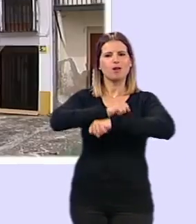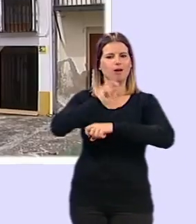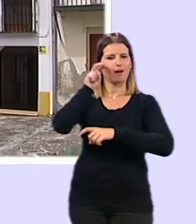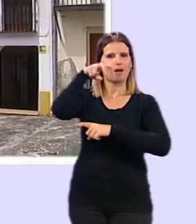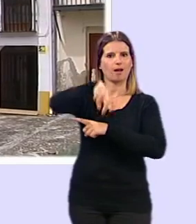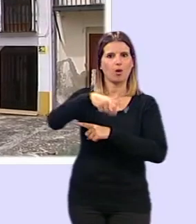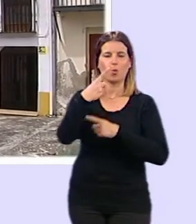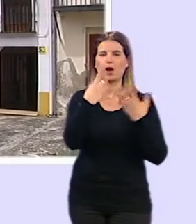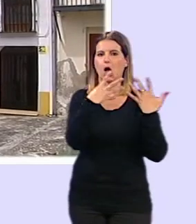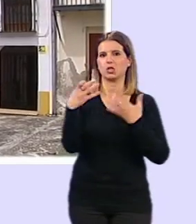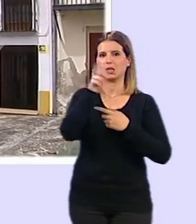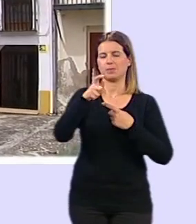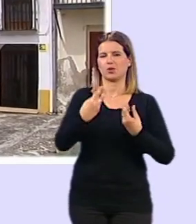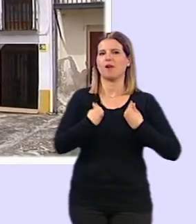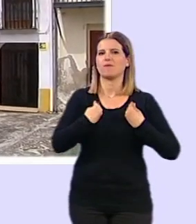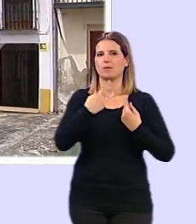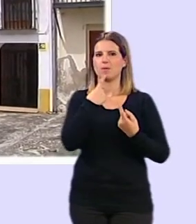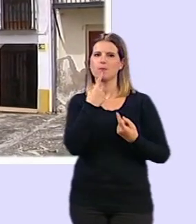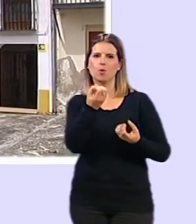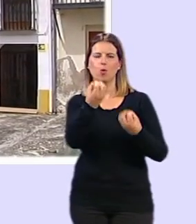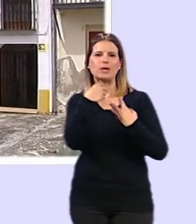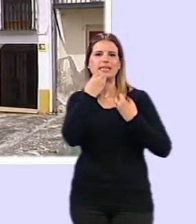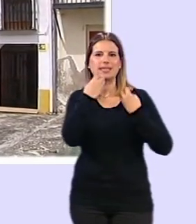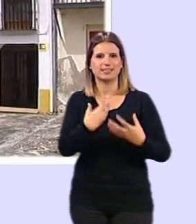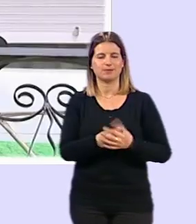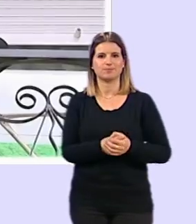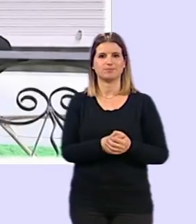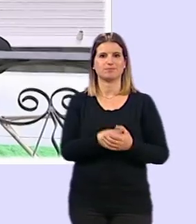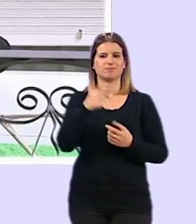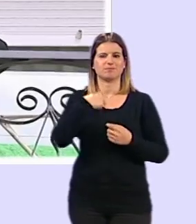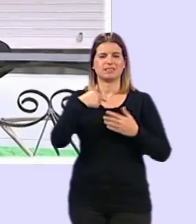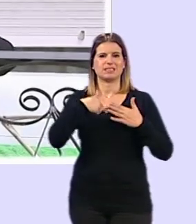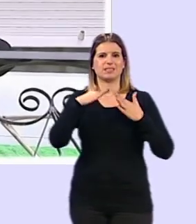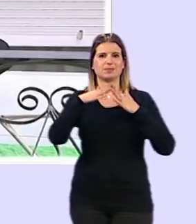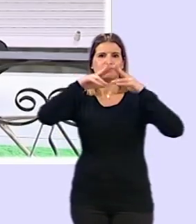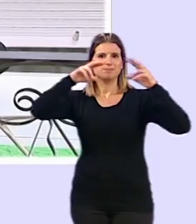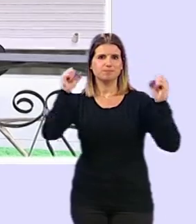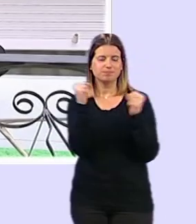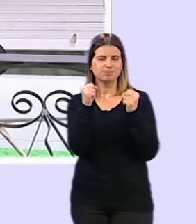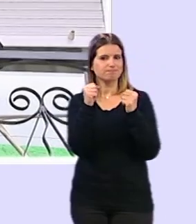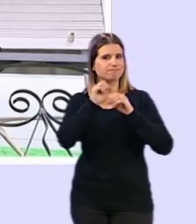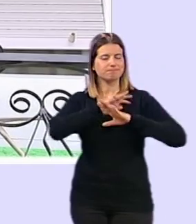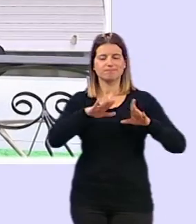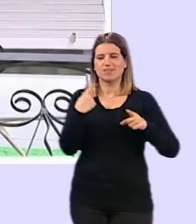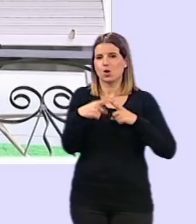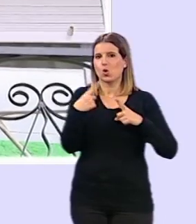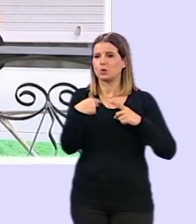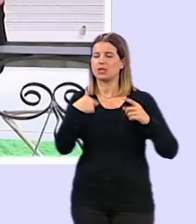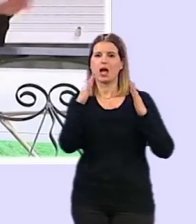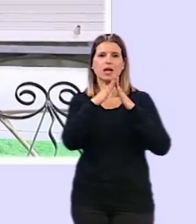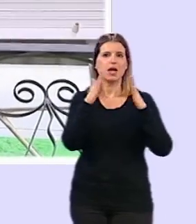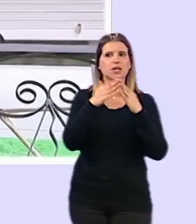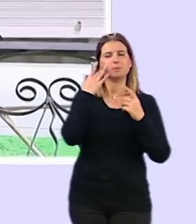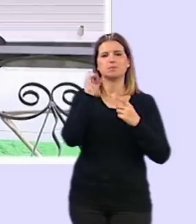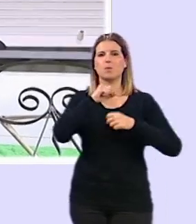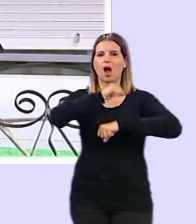vecinas de esta zona que nos cuenta cómo lo está pasando. Pues aquí encerrado y ya están las cosas de la casa y por el